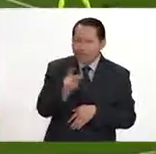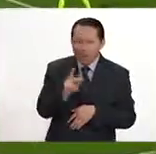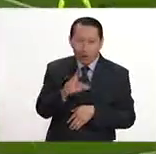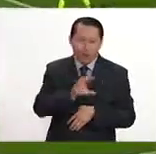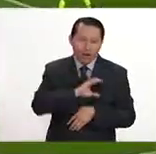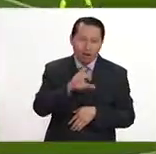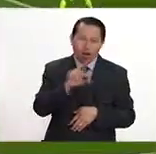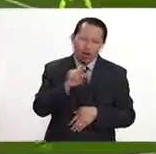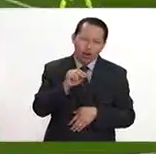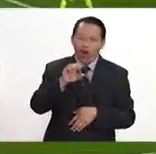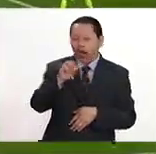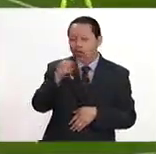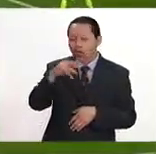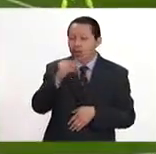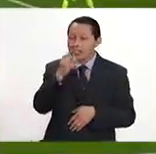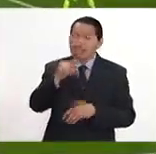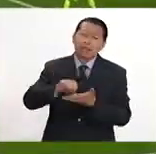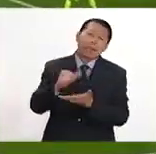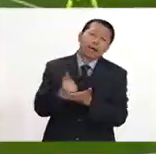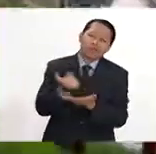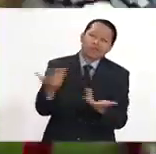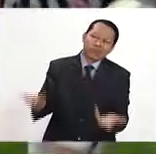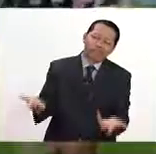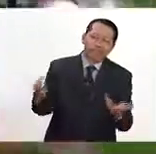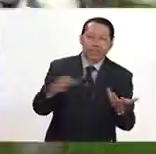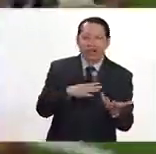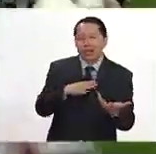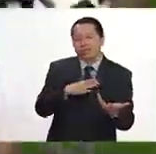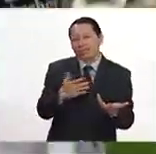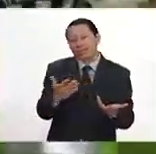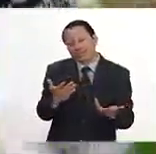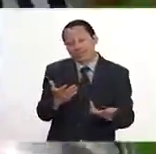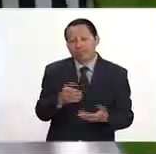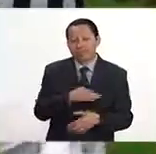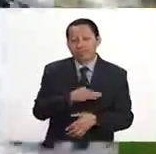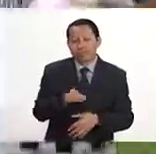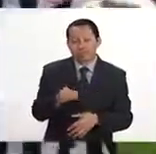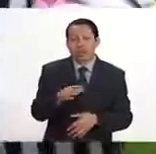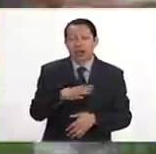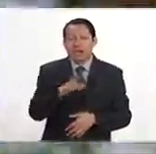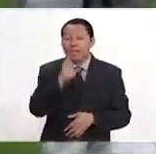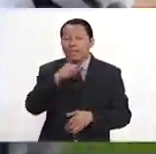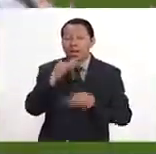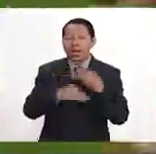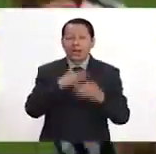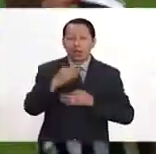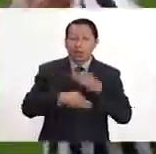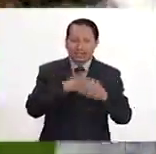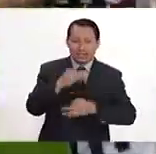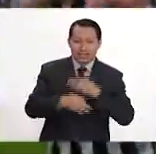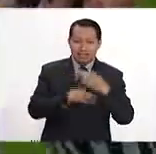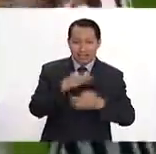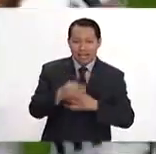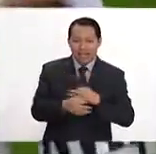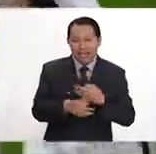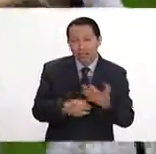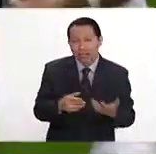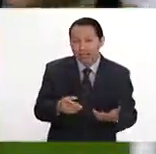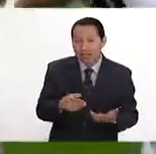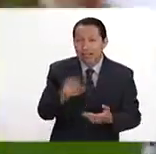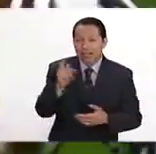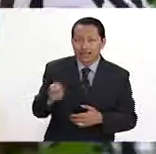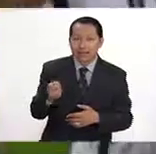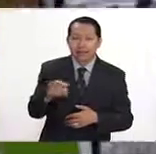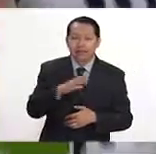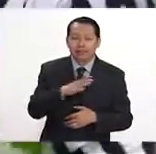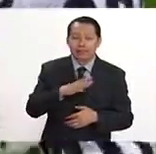Osorio porque es Chaparrito. Según Osorio, los chaparritos, pues no, así es, ¿no? Entonces, la mala noticia para, obviamente, él